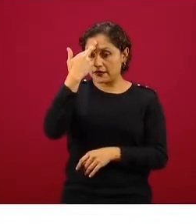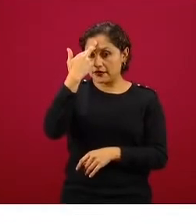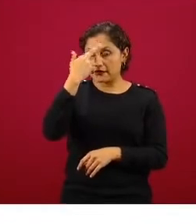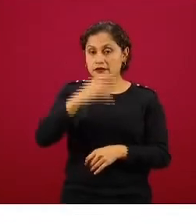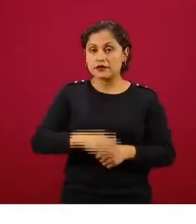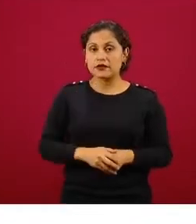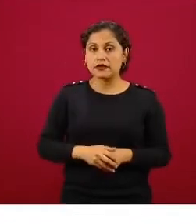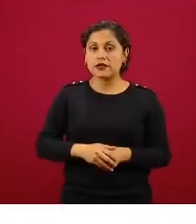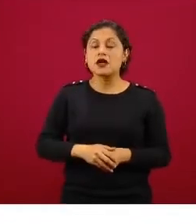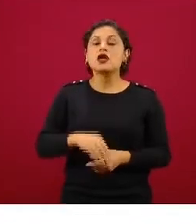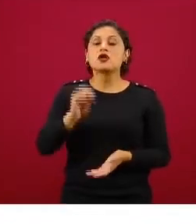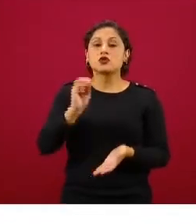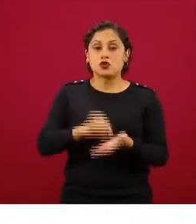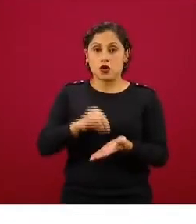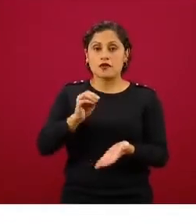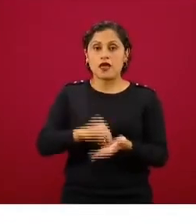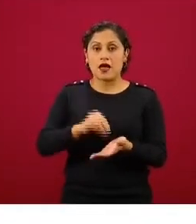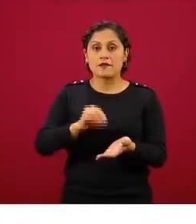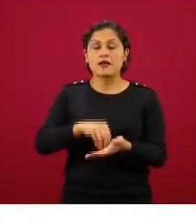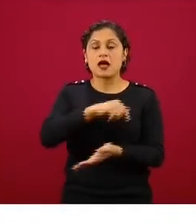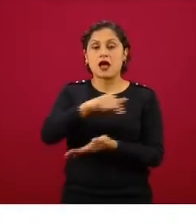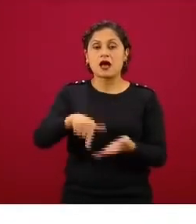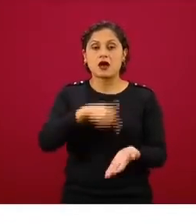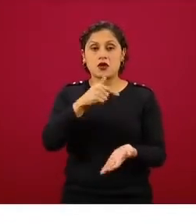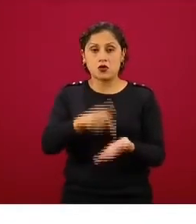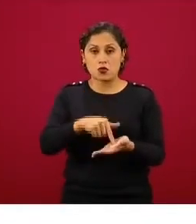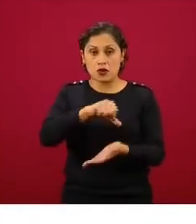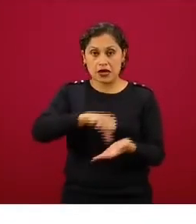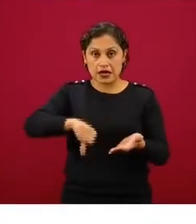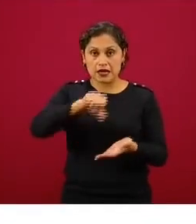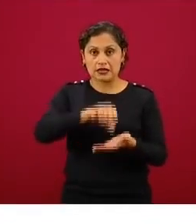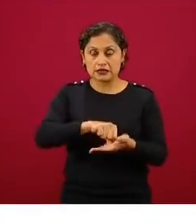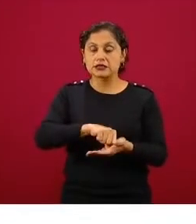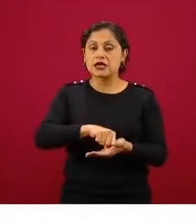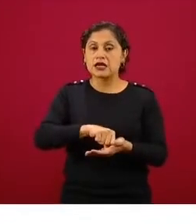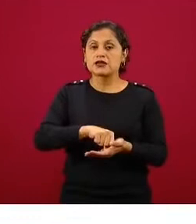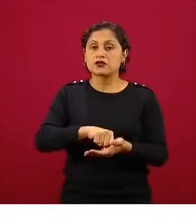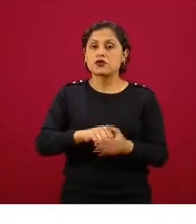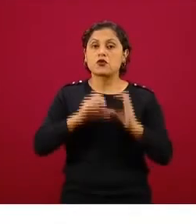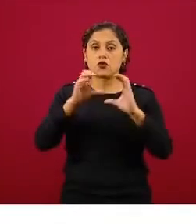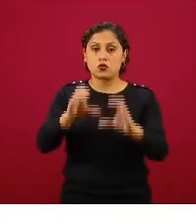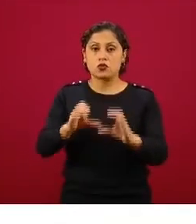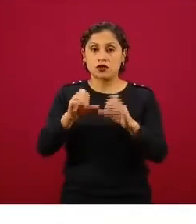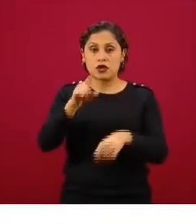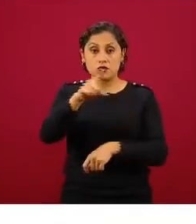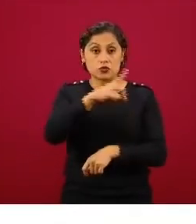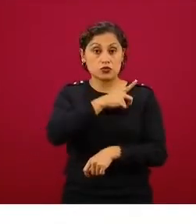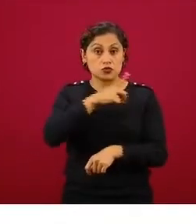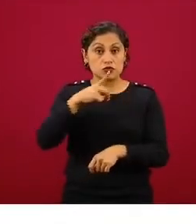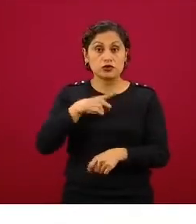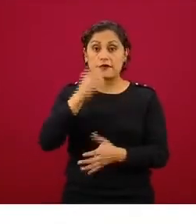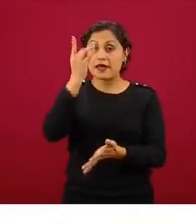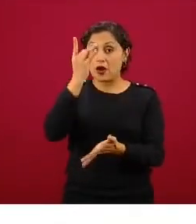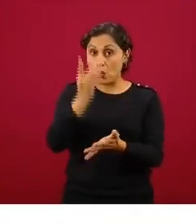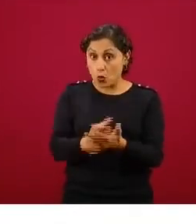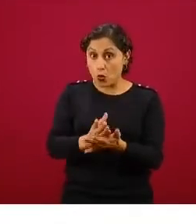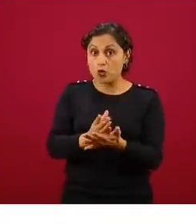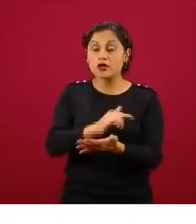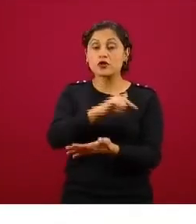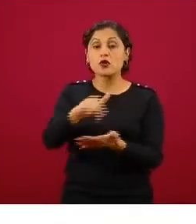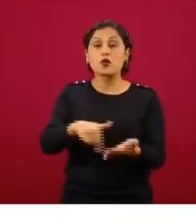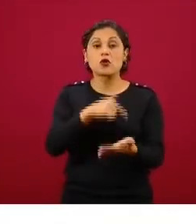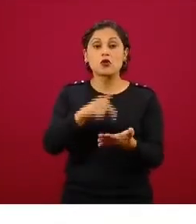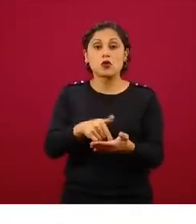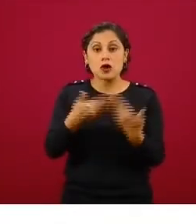un nivel máximo de alerta sanitaria, sólo podrá realizar actividades relacionadas directamente con el sector esencial. Si en esa